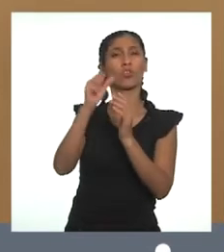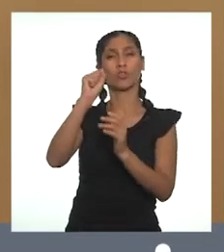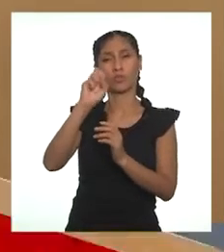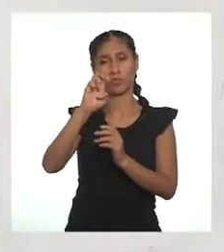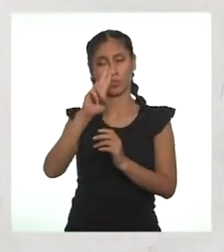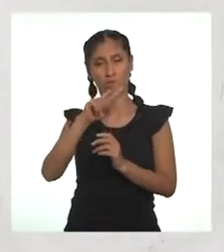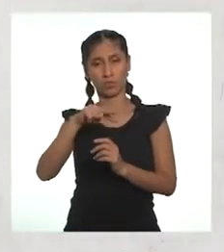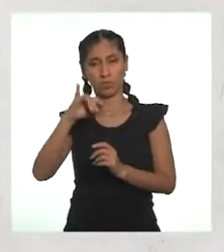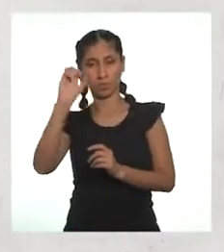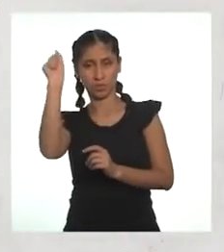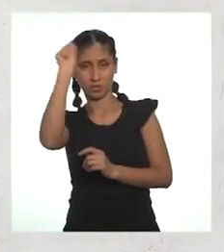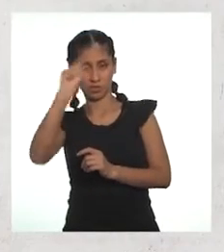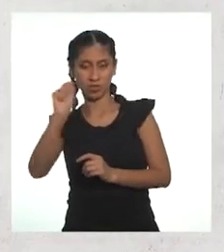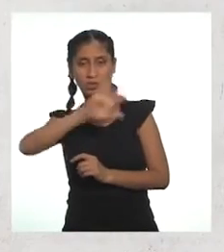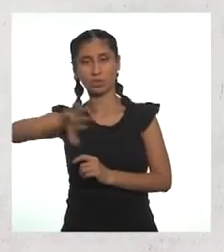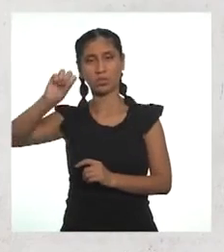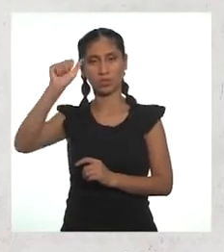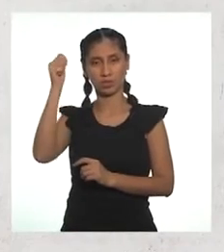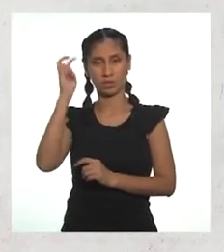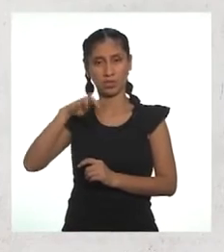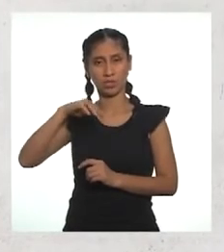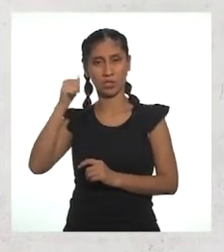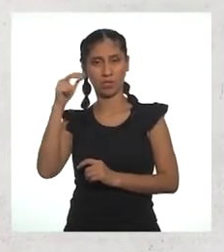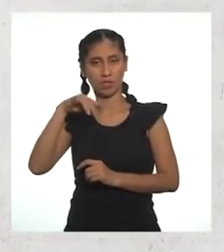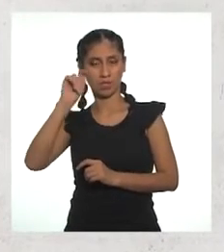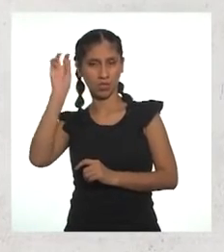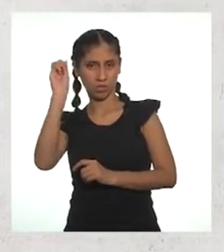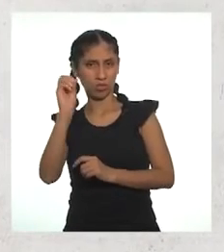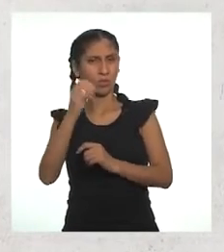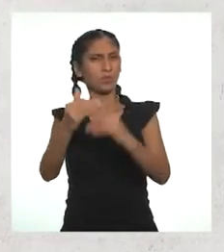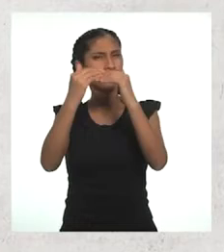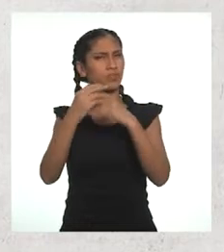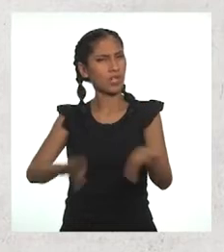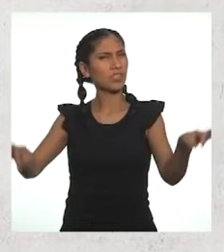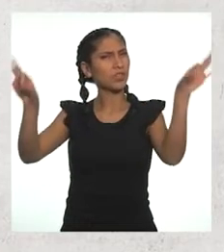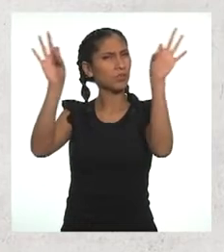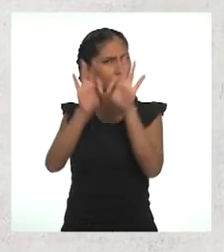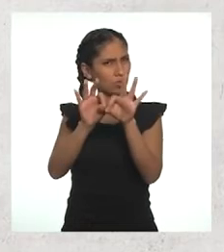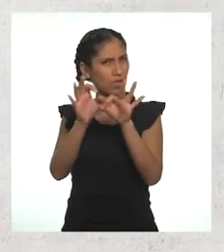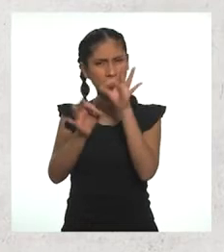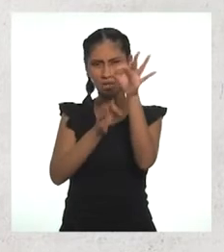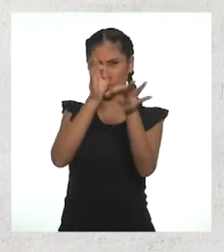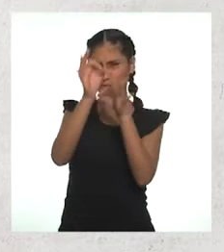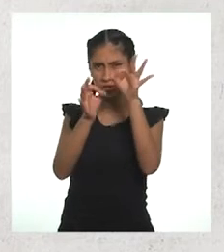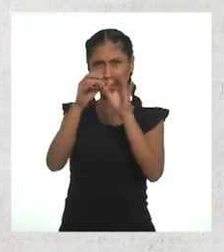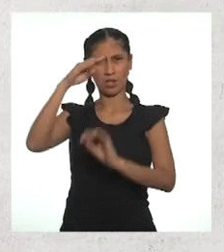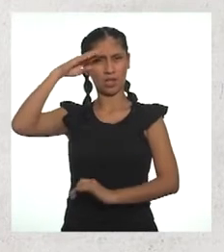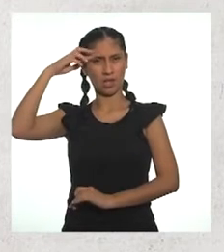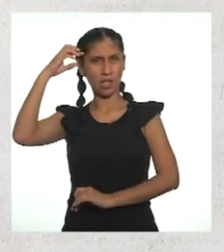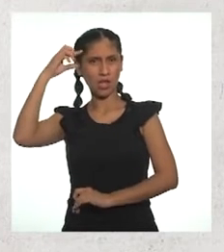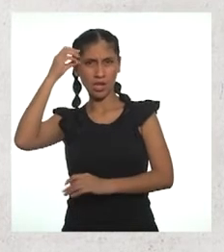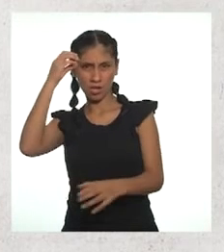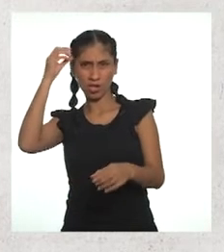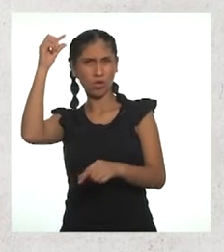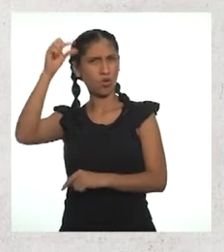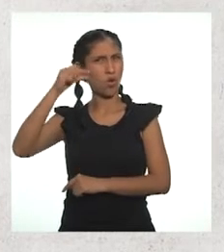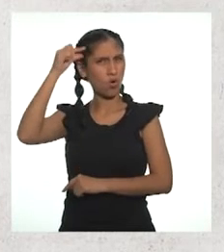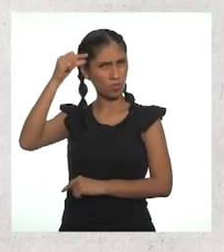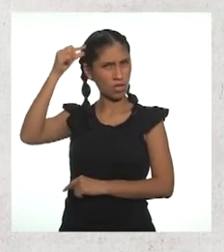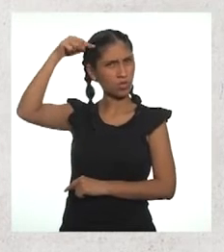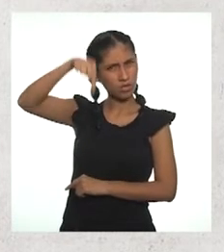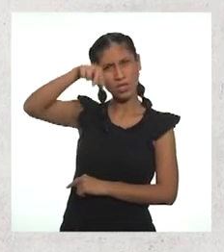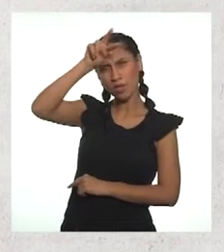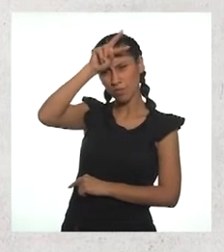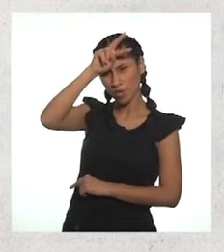saneamiento. Es importante indicar que el gobierno del Perú ha asumido el compromiso de cerrar